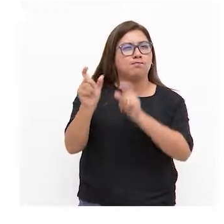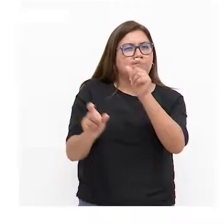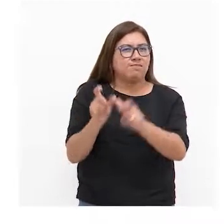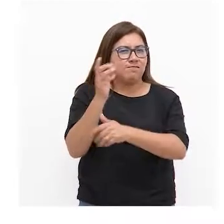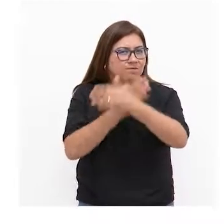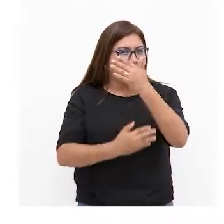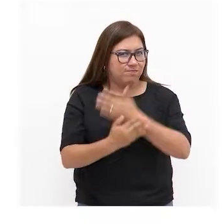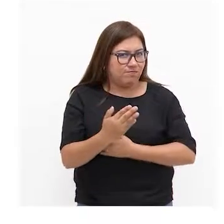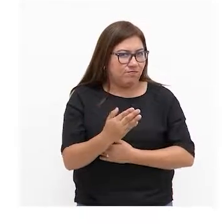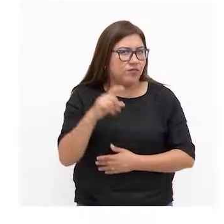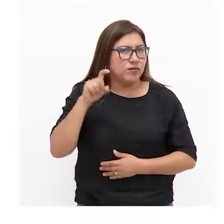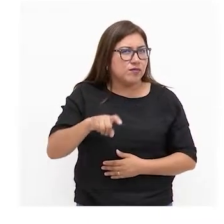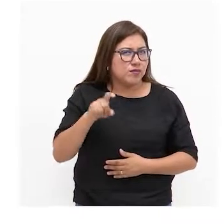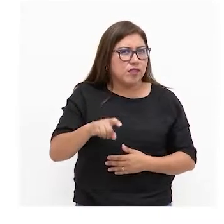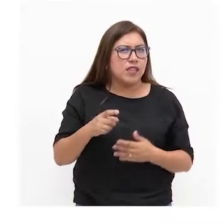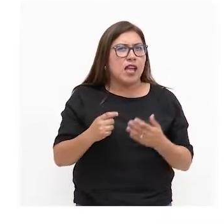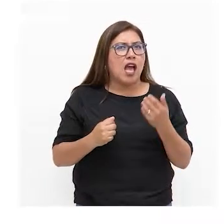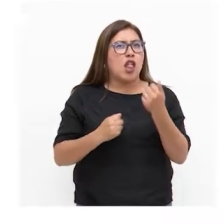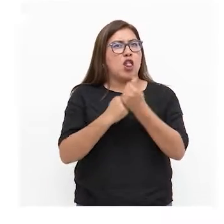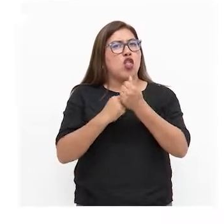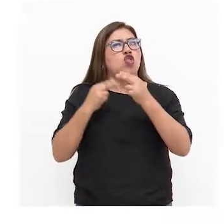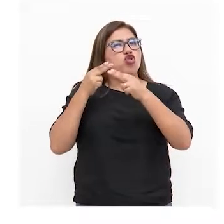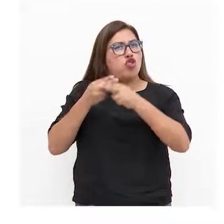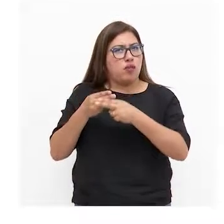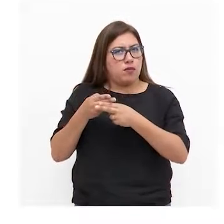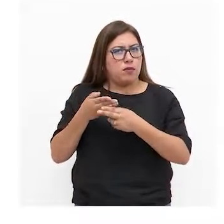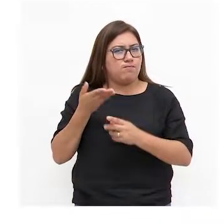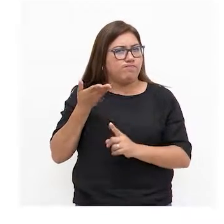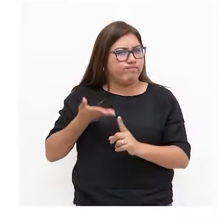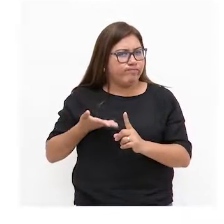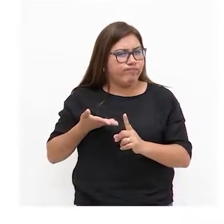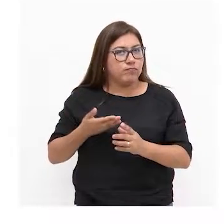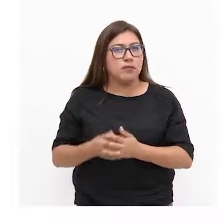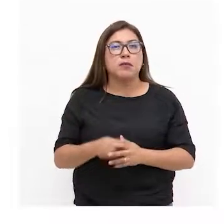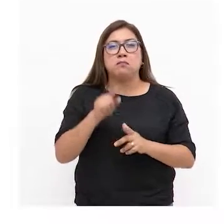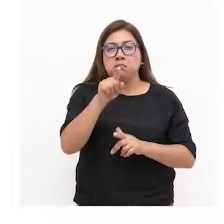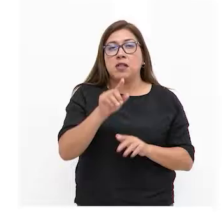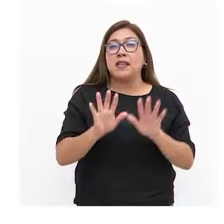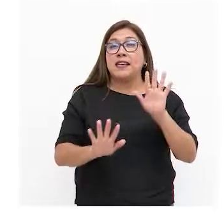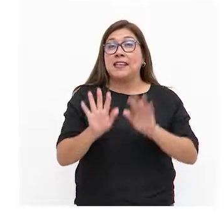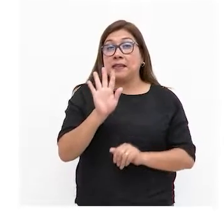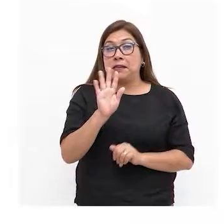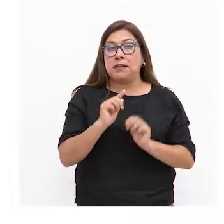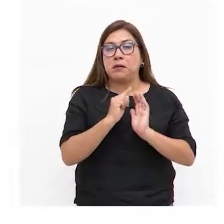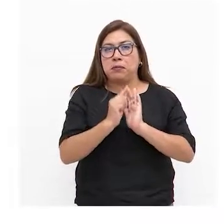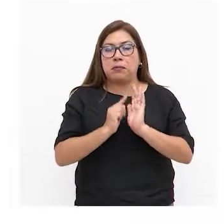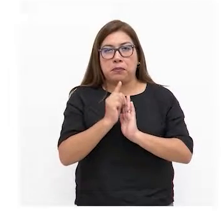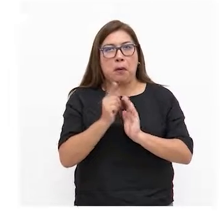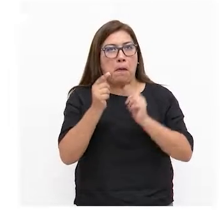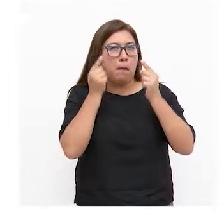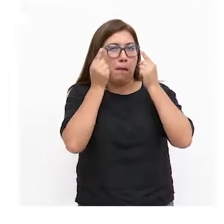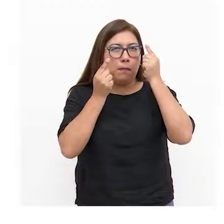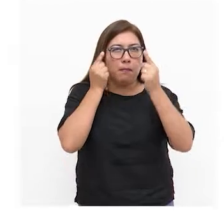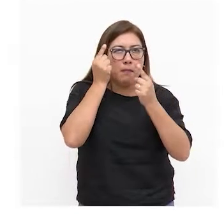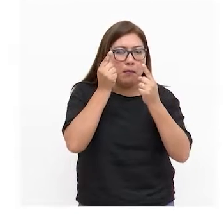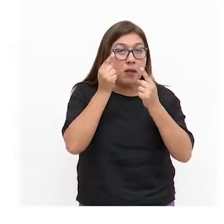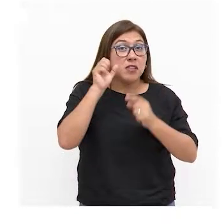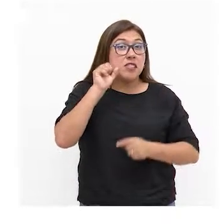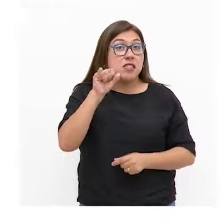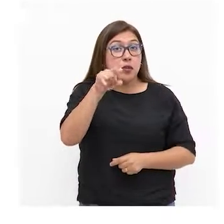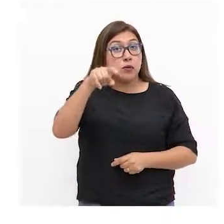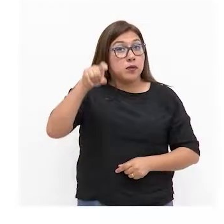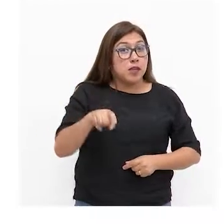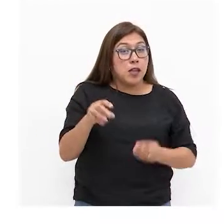personas con discapacidad deben nombrar apoyos tómate 15 segundos para reflexionar si